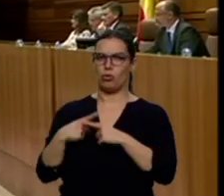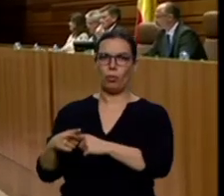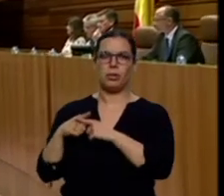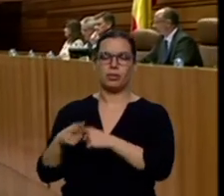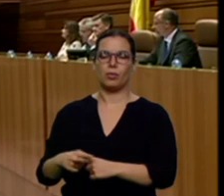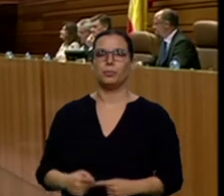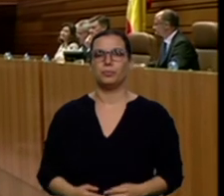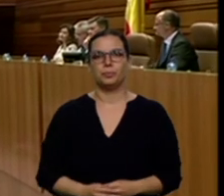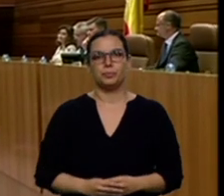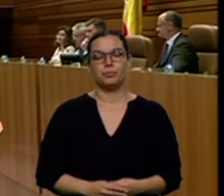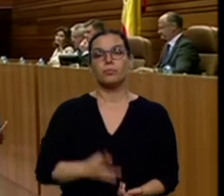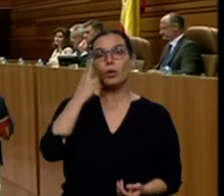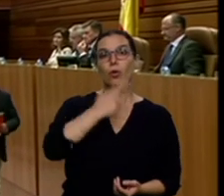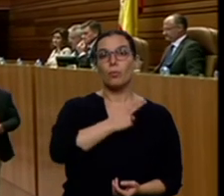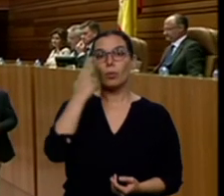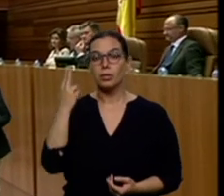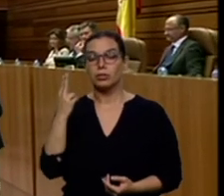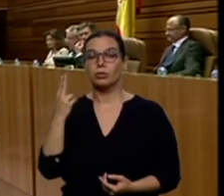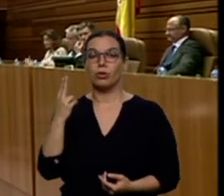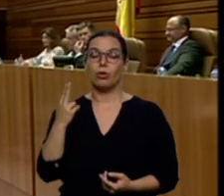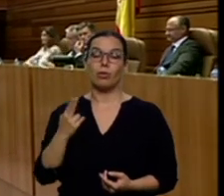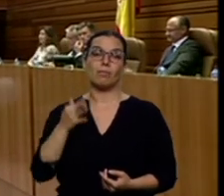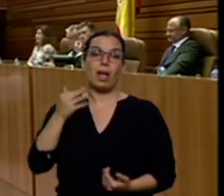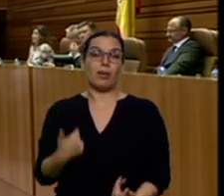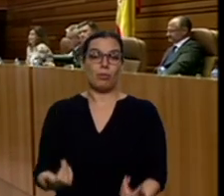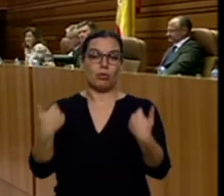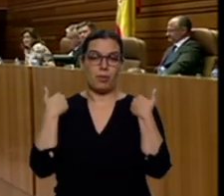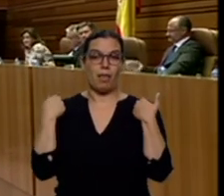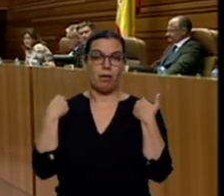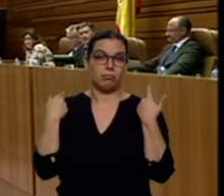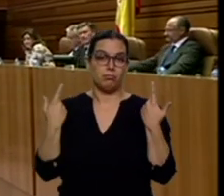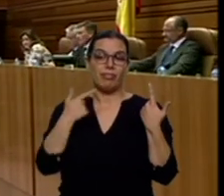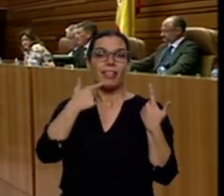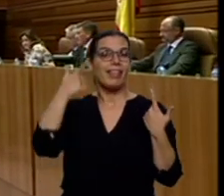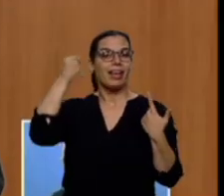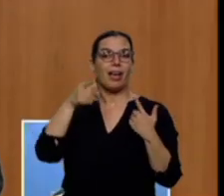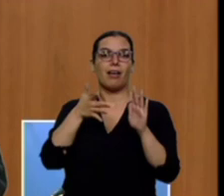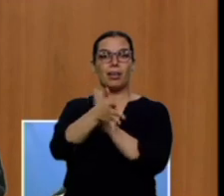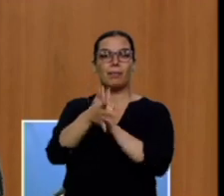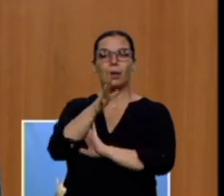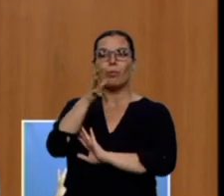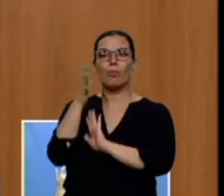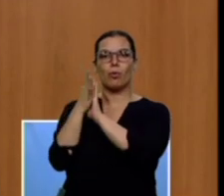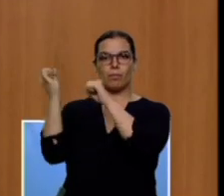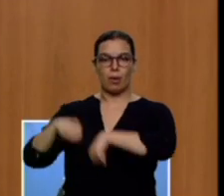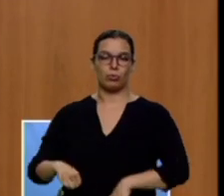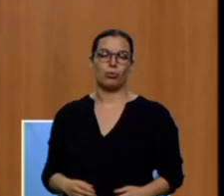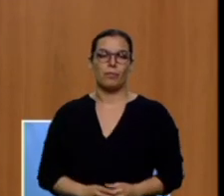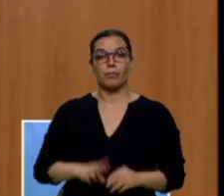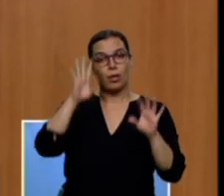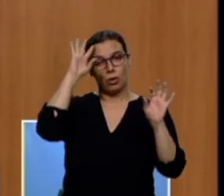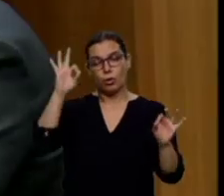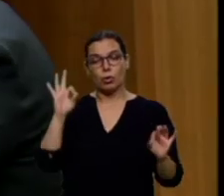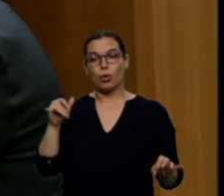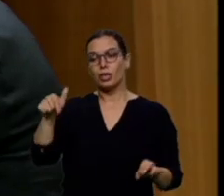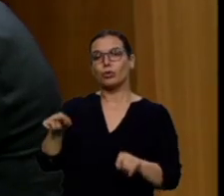Compromiso por responsabilidad. Así ha justificado Francisco Igea su pacto con el PP. Es evidente que este no es un matrimonio